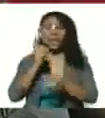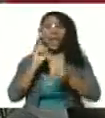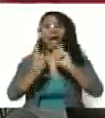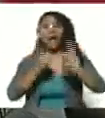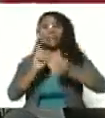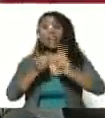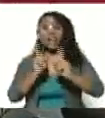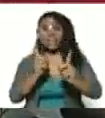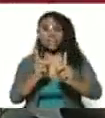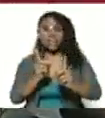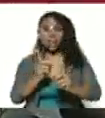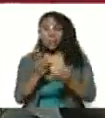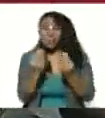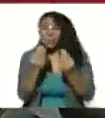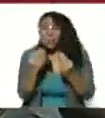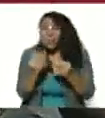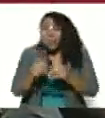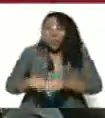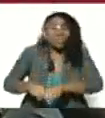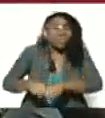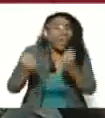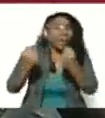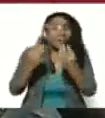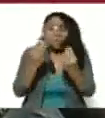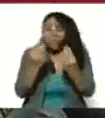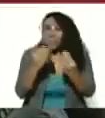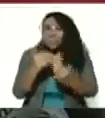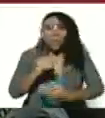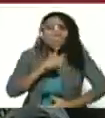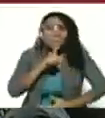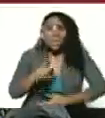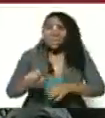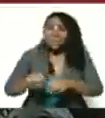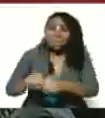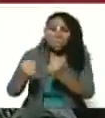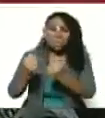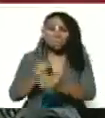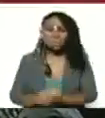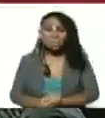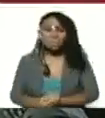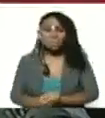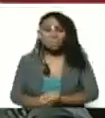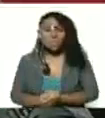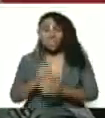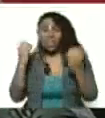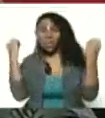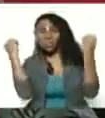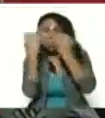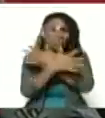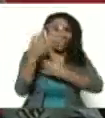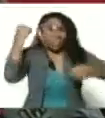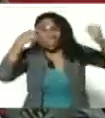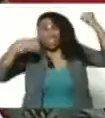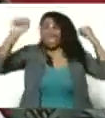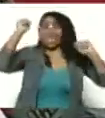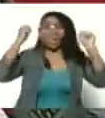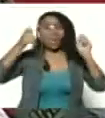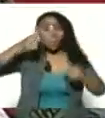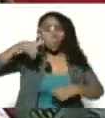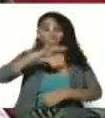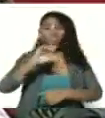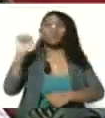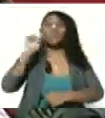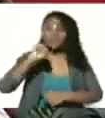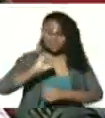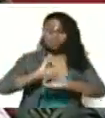daño. Mucho daño. Y confunden y desesperan a los pueblos. Claro, los